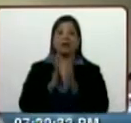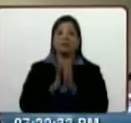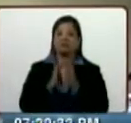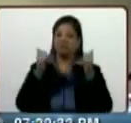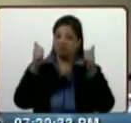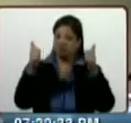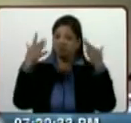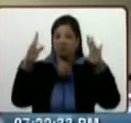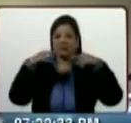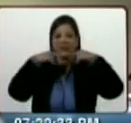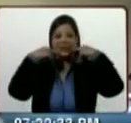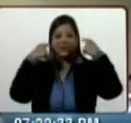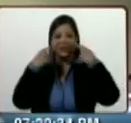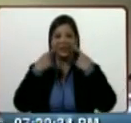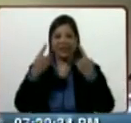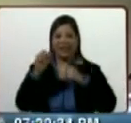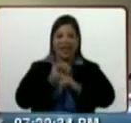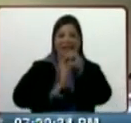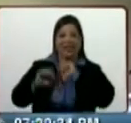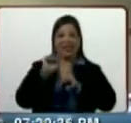sonriamos al verlos porque tenemos una gran democracia en Venezuela.